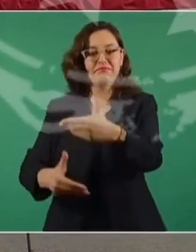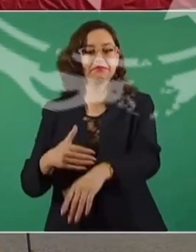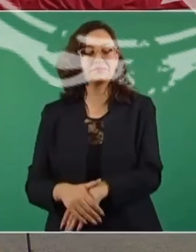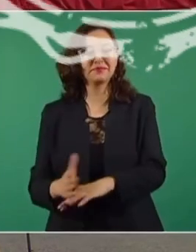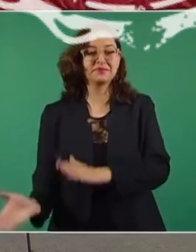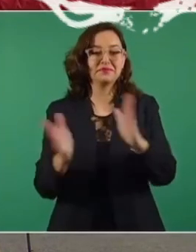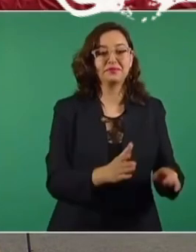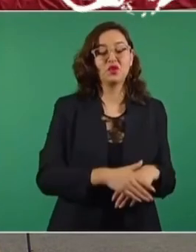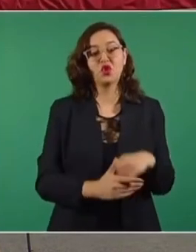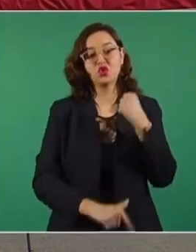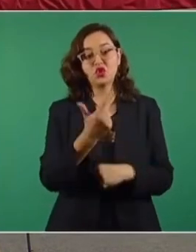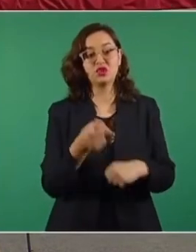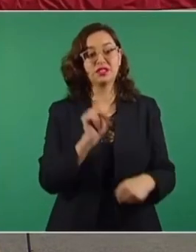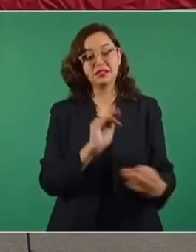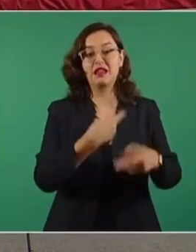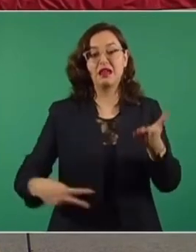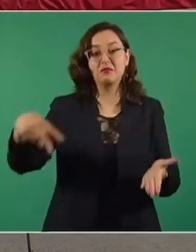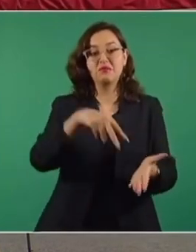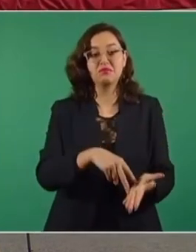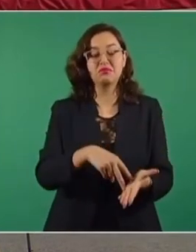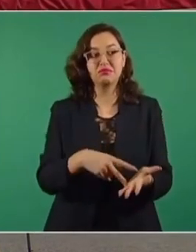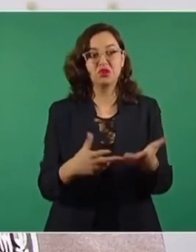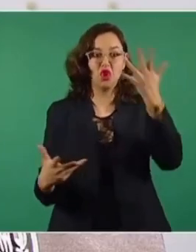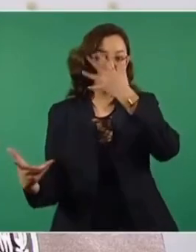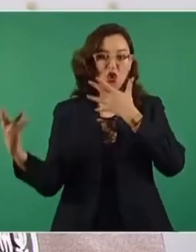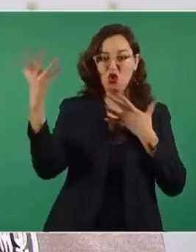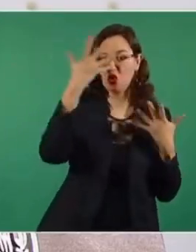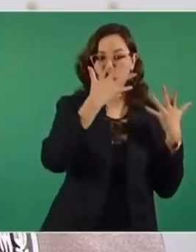Otros 12 días aumenta la confusión por clases, 12 días,